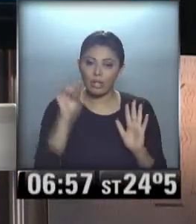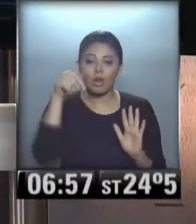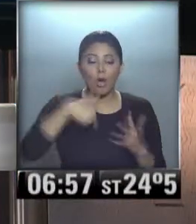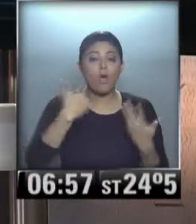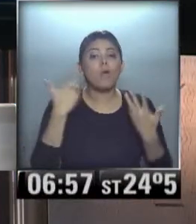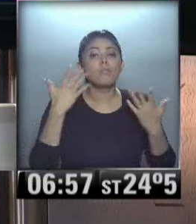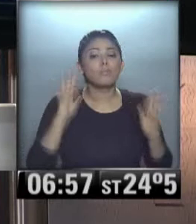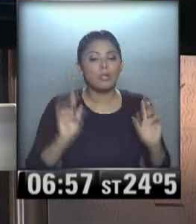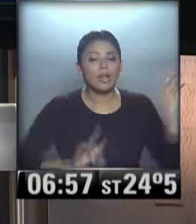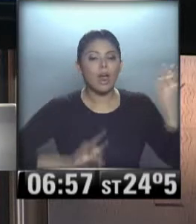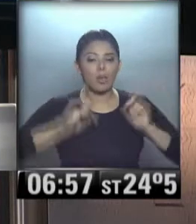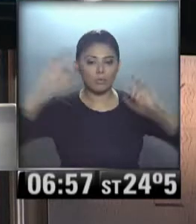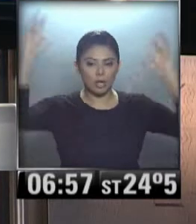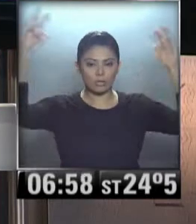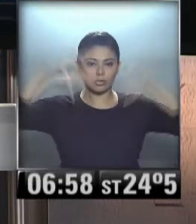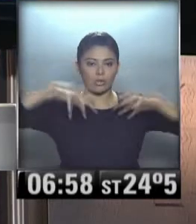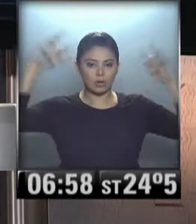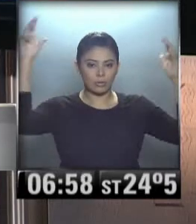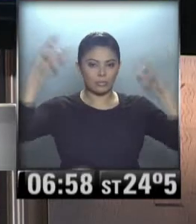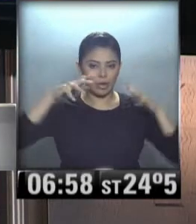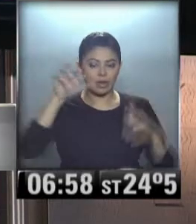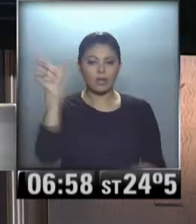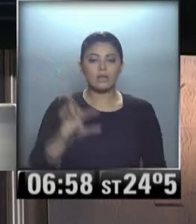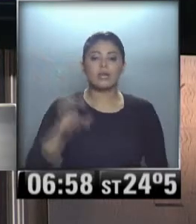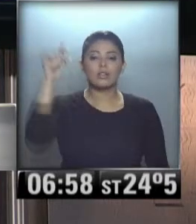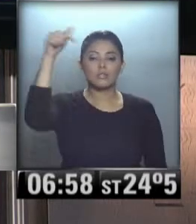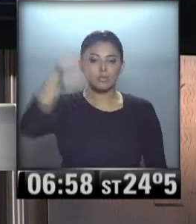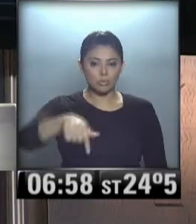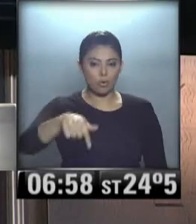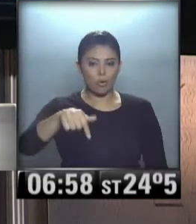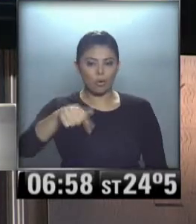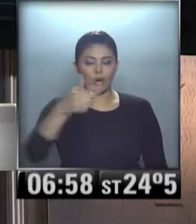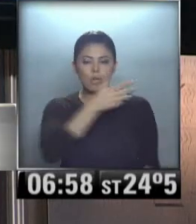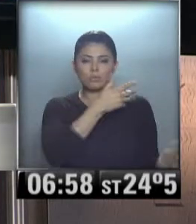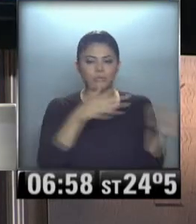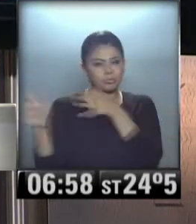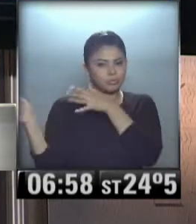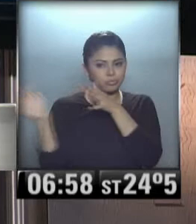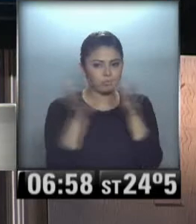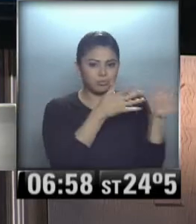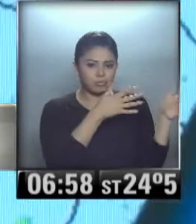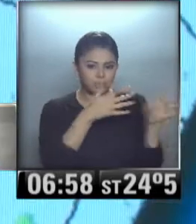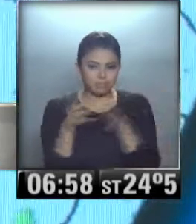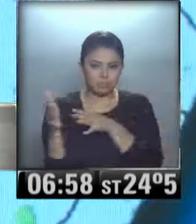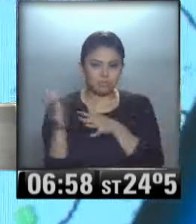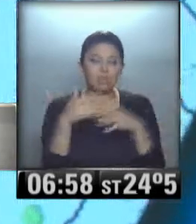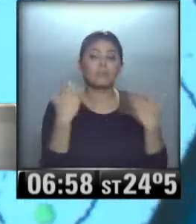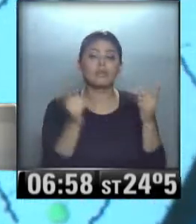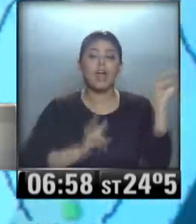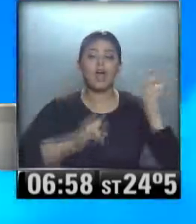todavía de algunas lluvias. Extremo sur, el viento sopla y ocasionará alguna